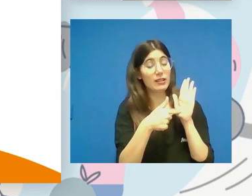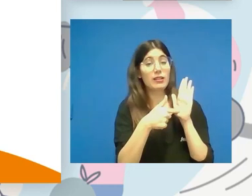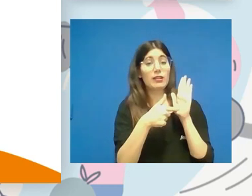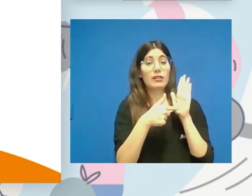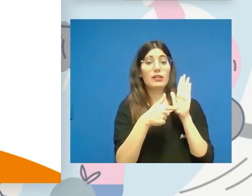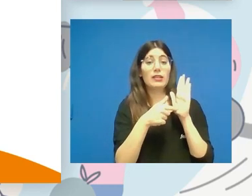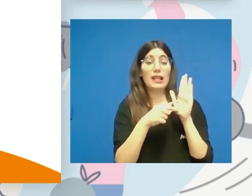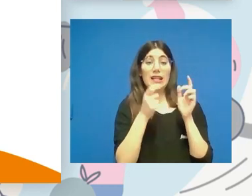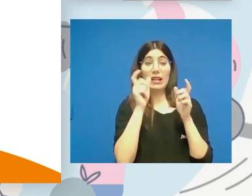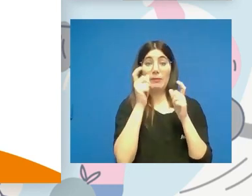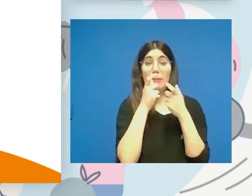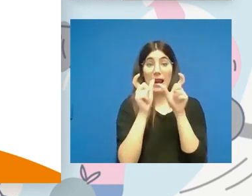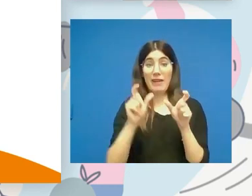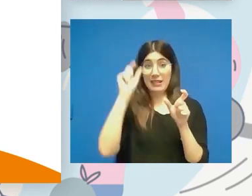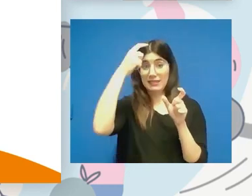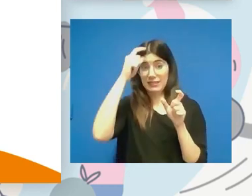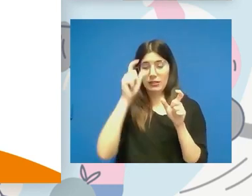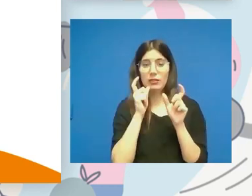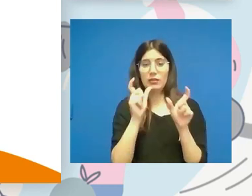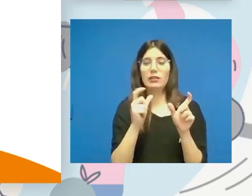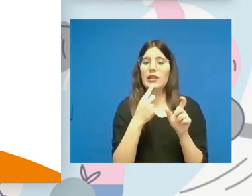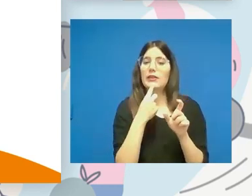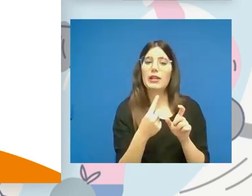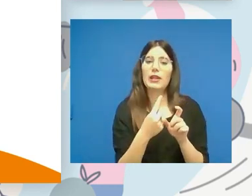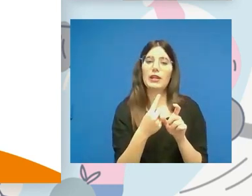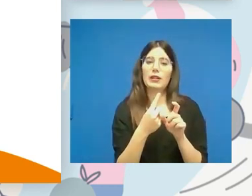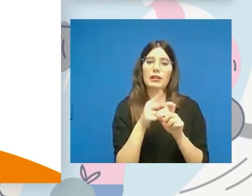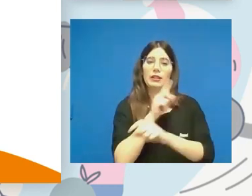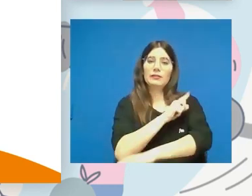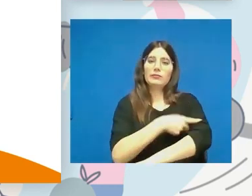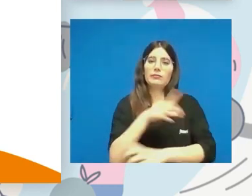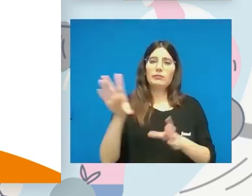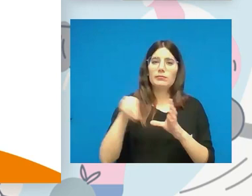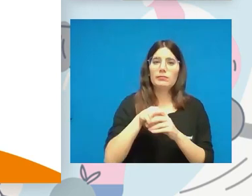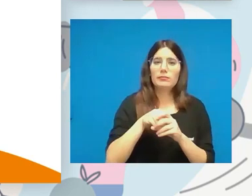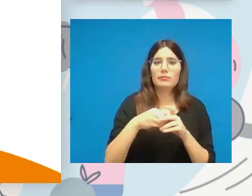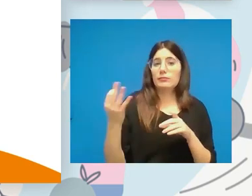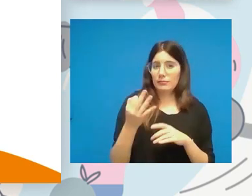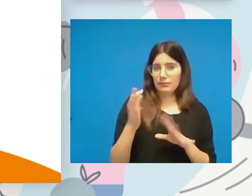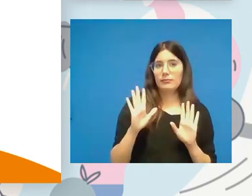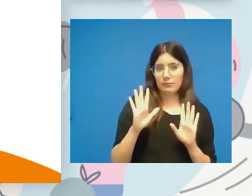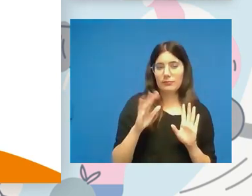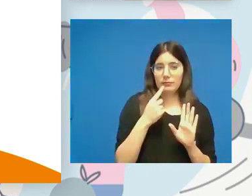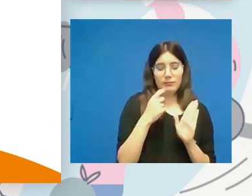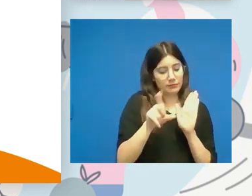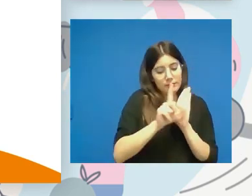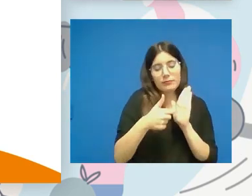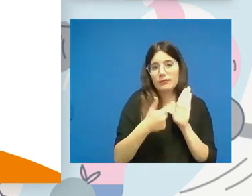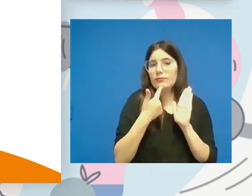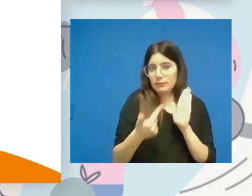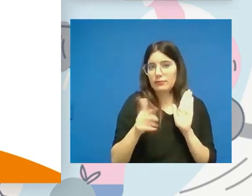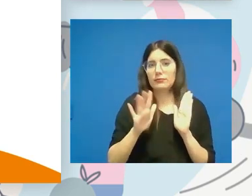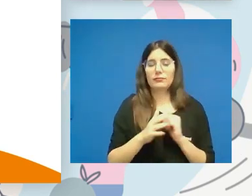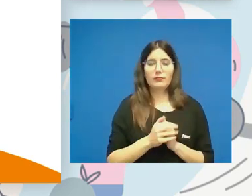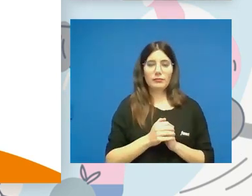terminológico, ya sí que dice lo que es el deporte inclusivo, por lo menos a efectos legales de esta propia ley.